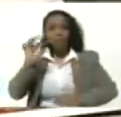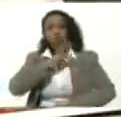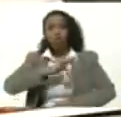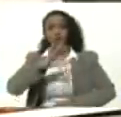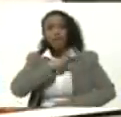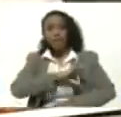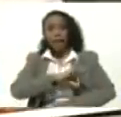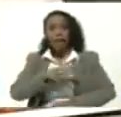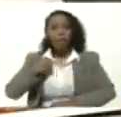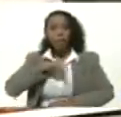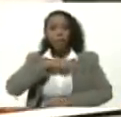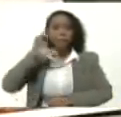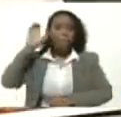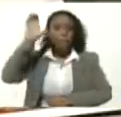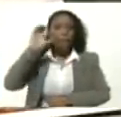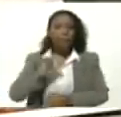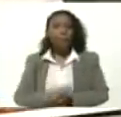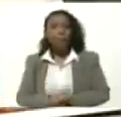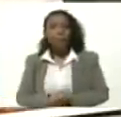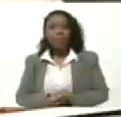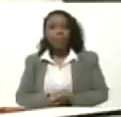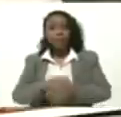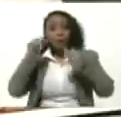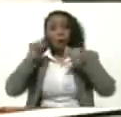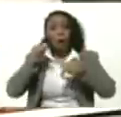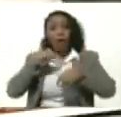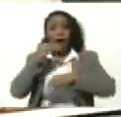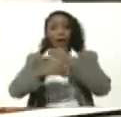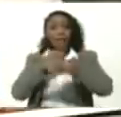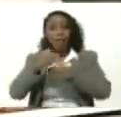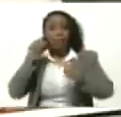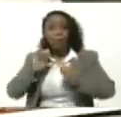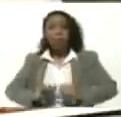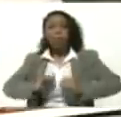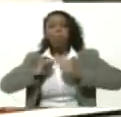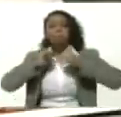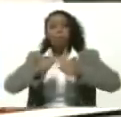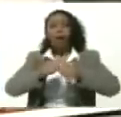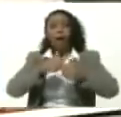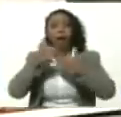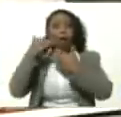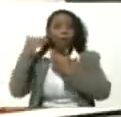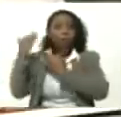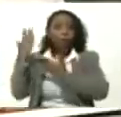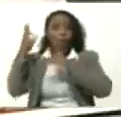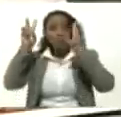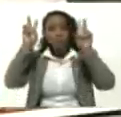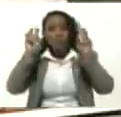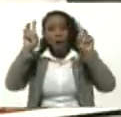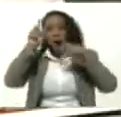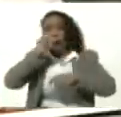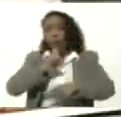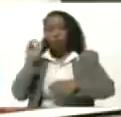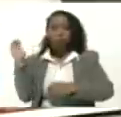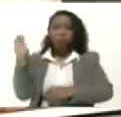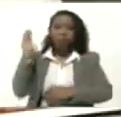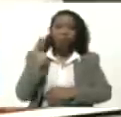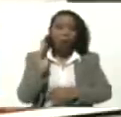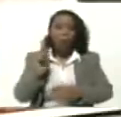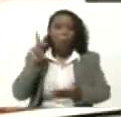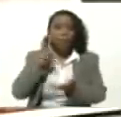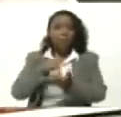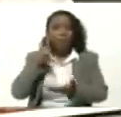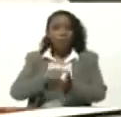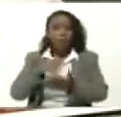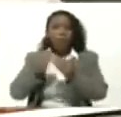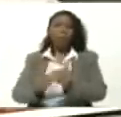De nuestra Patria Y hoy Dedicamos Pues el inicio De este Nuevo año El regreso Presencial